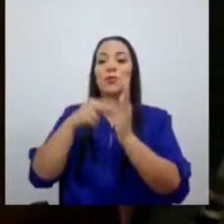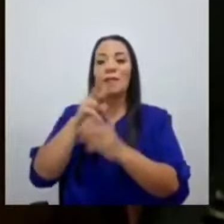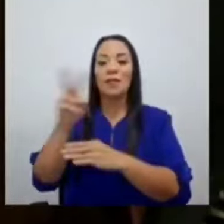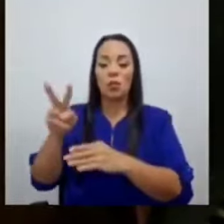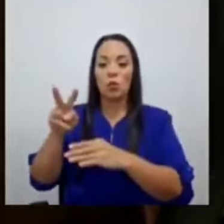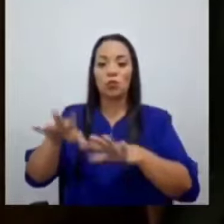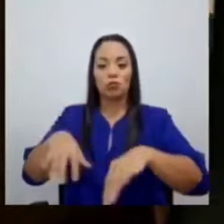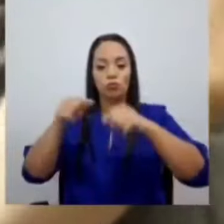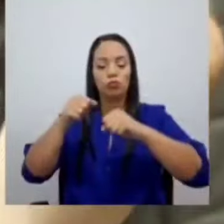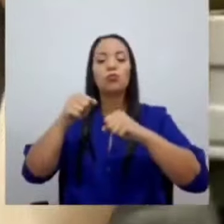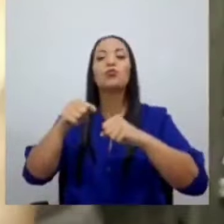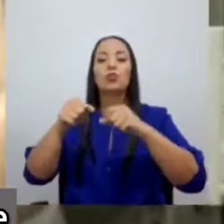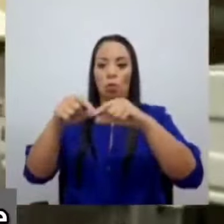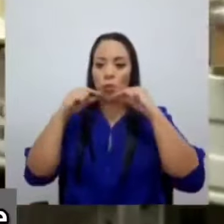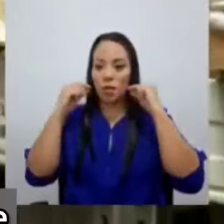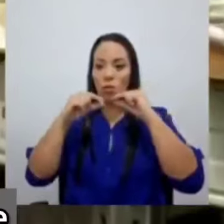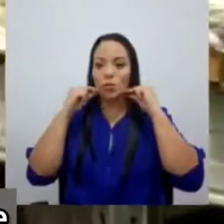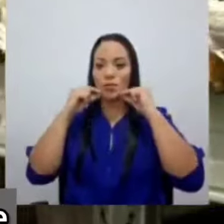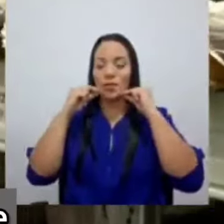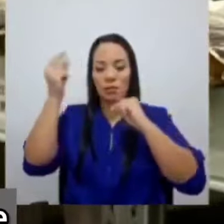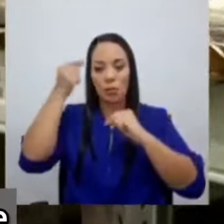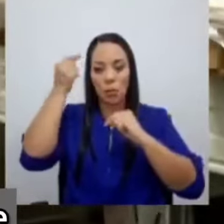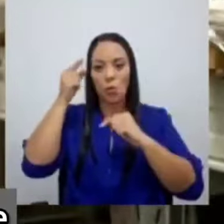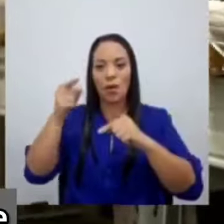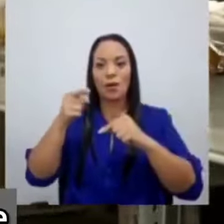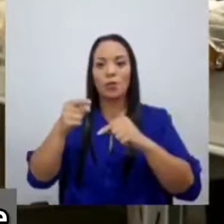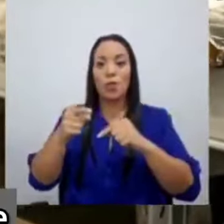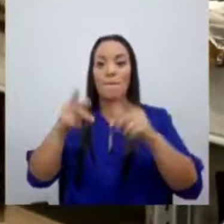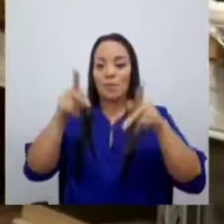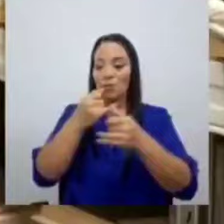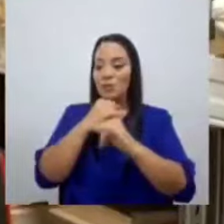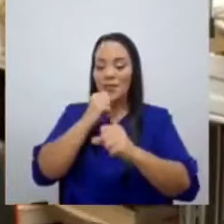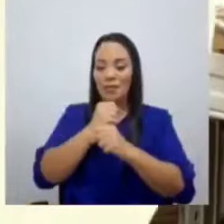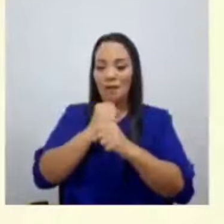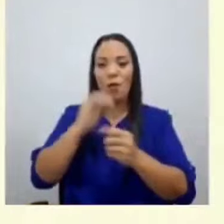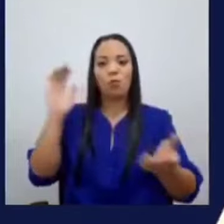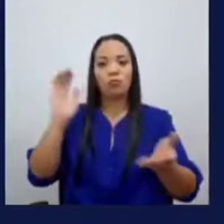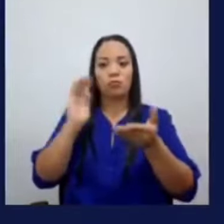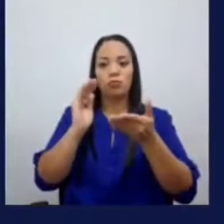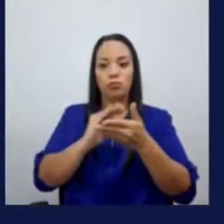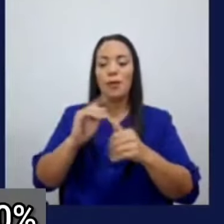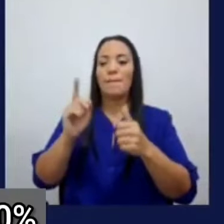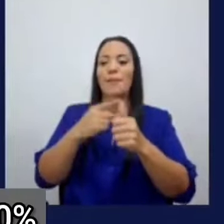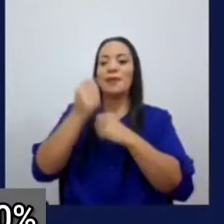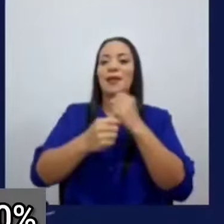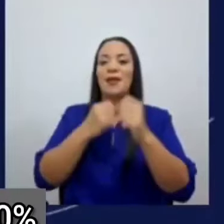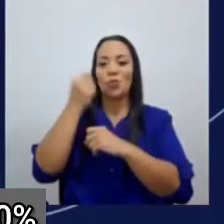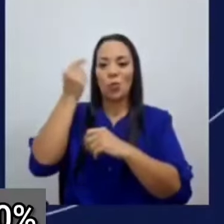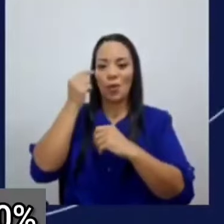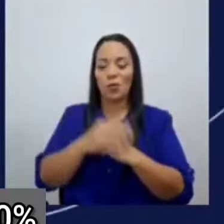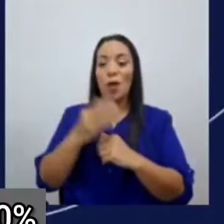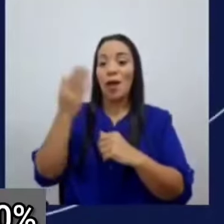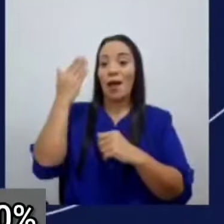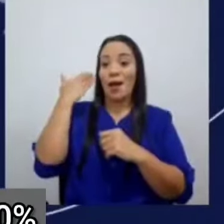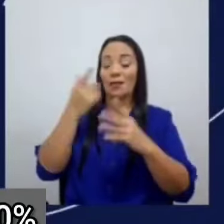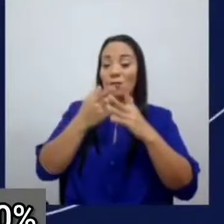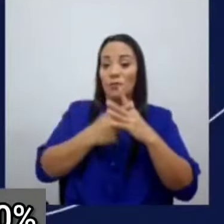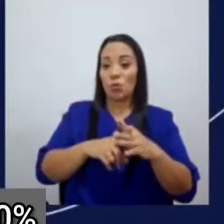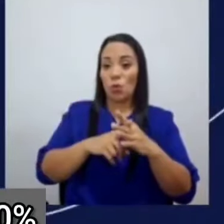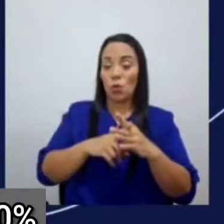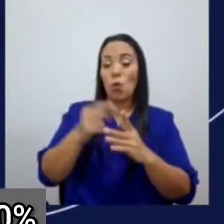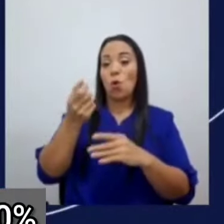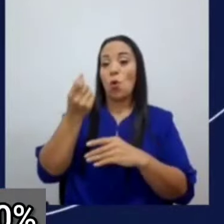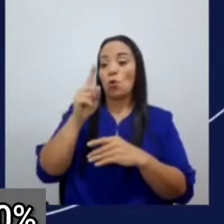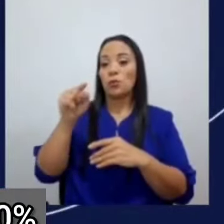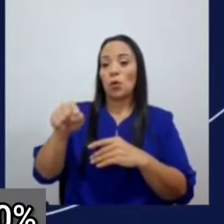Rodrigo Chávez está en el poder, el desempleo ha bajado considerablemente. En el primer año de gobierno, el país tenía una tasa de desempleo del